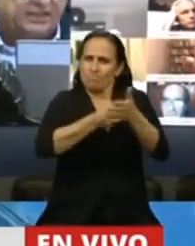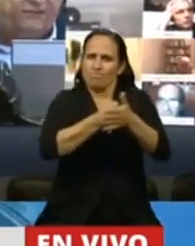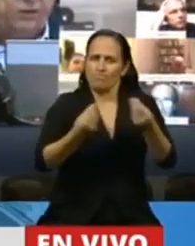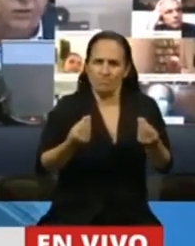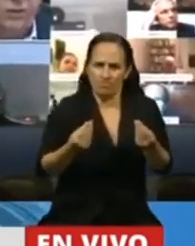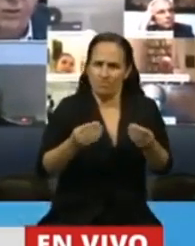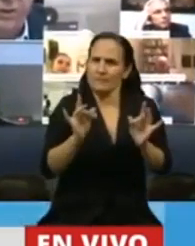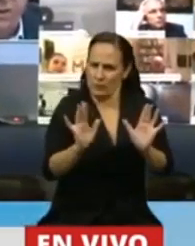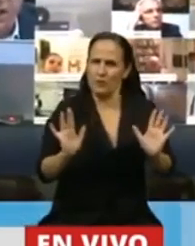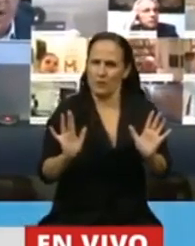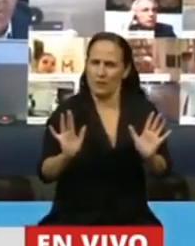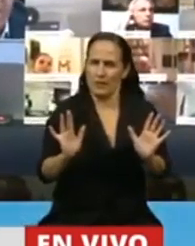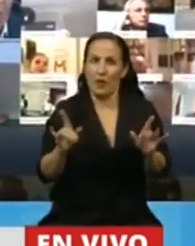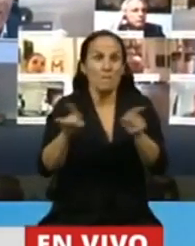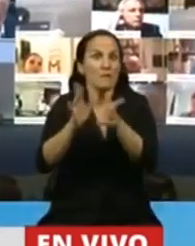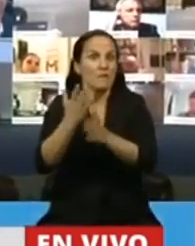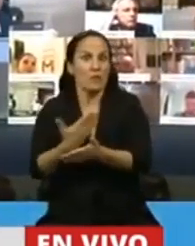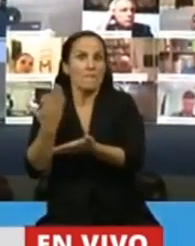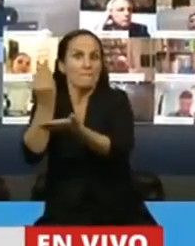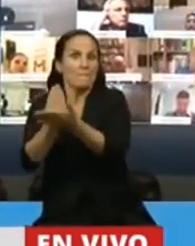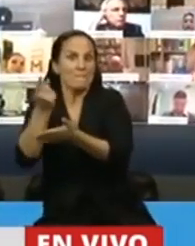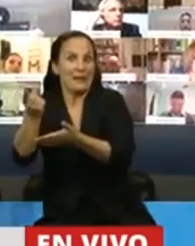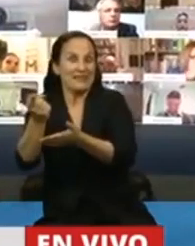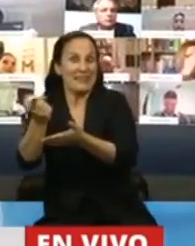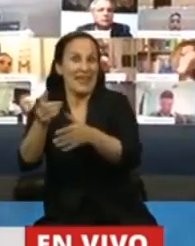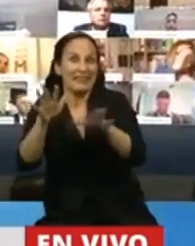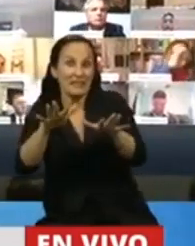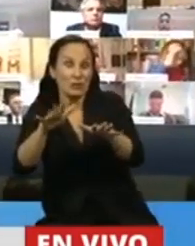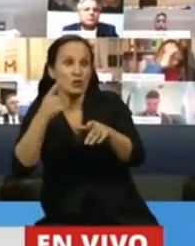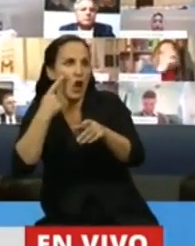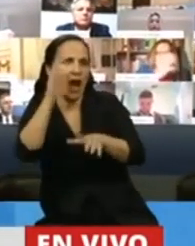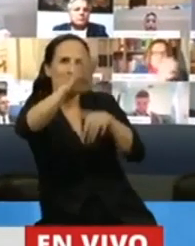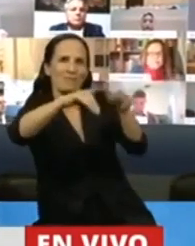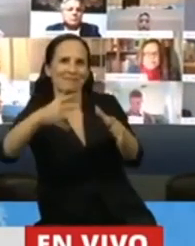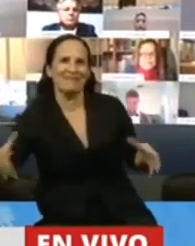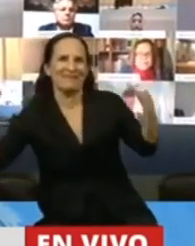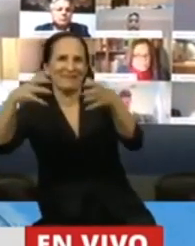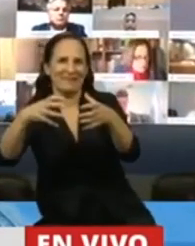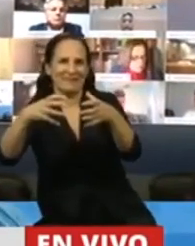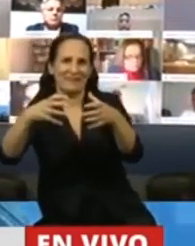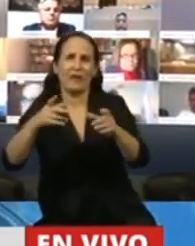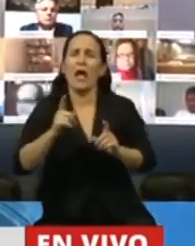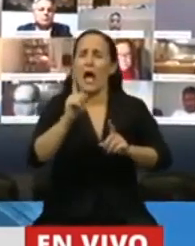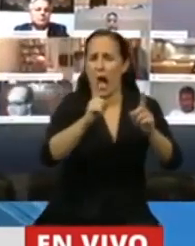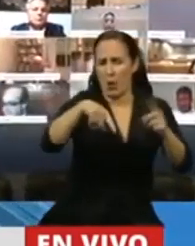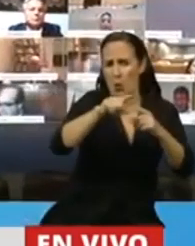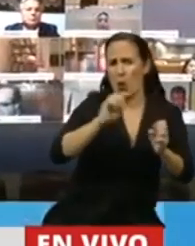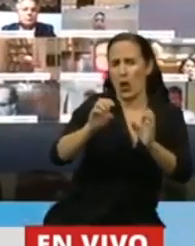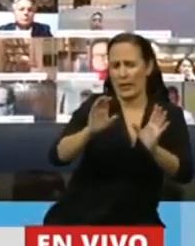misma forma que el presidente nos convocó cuando esto se ocurrió. Y eso que a algunos nos valía algunas críticas, ¿no?